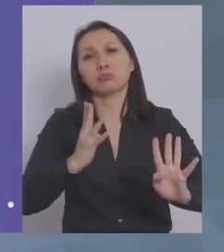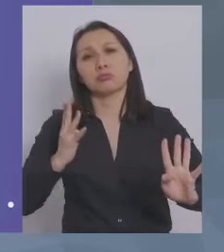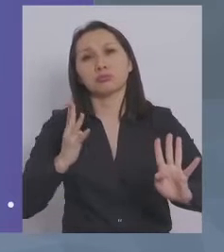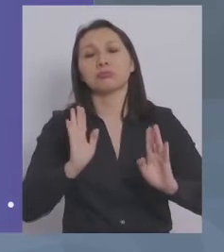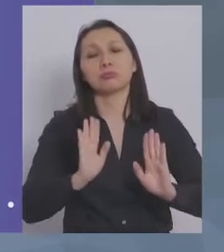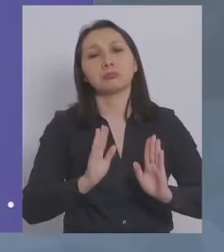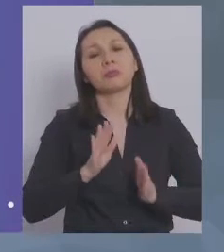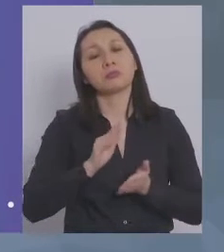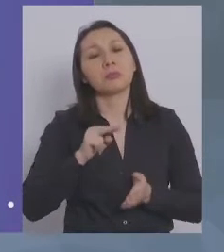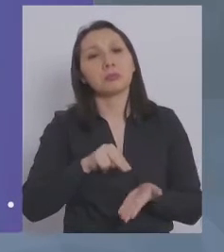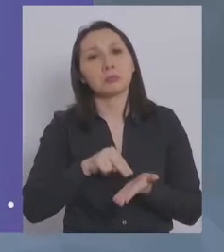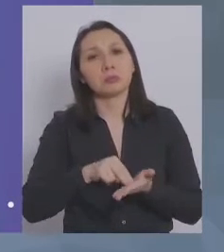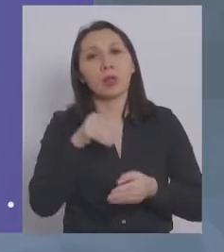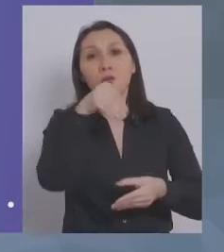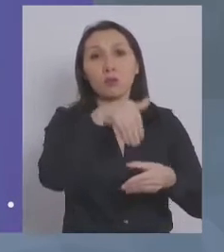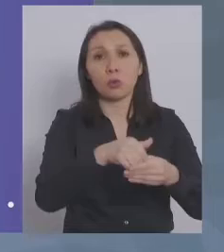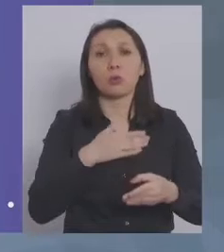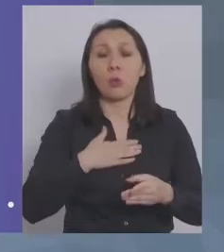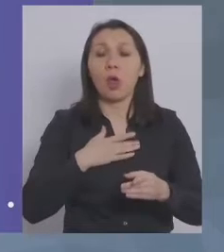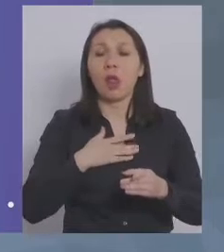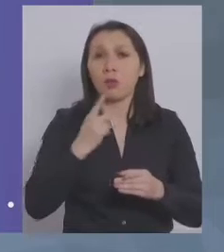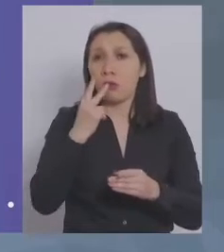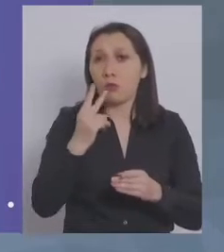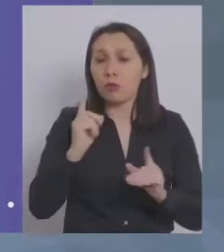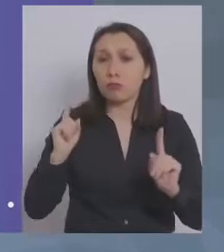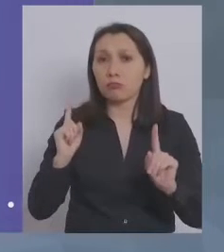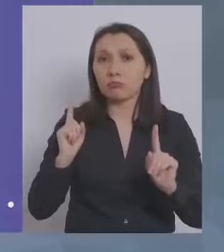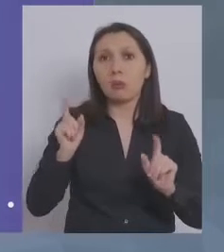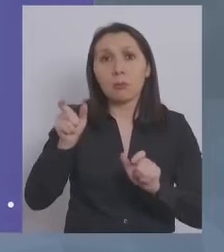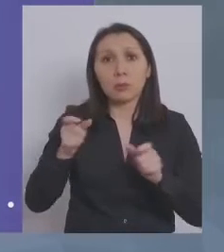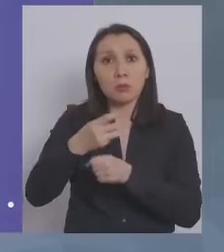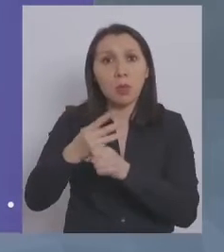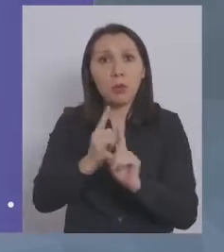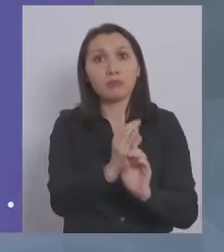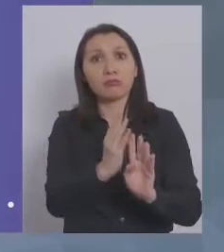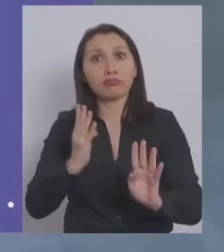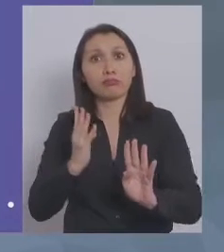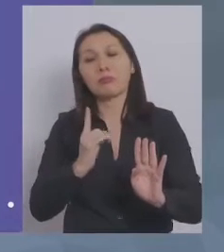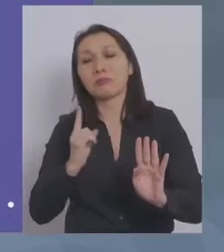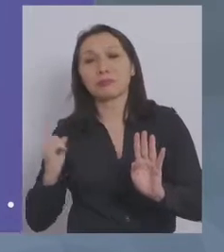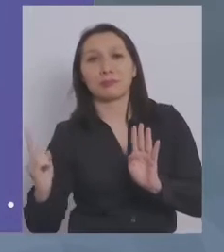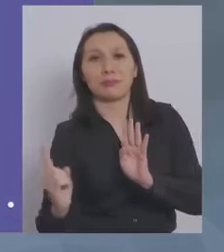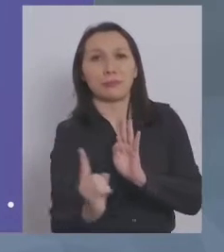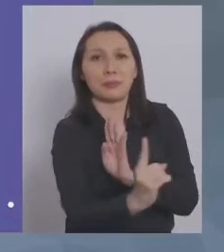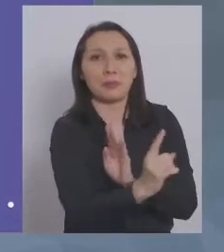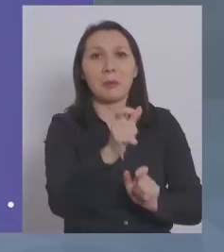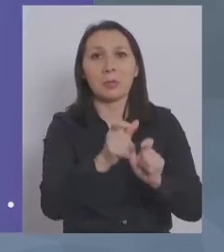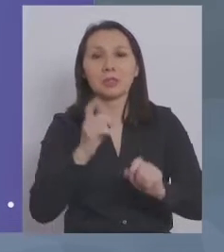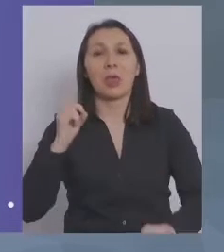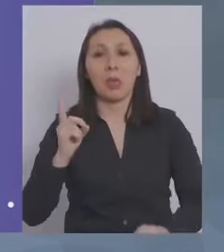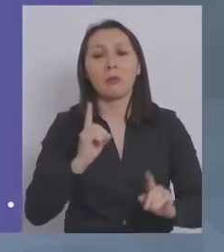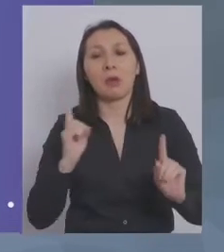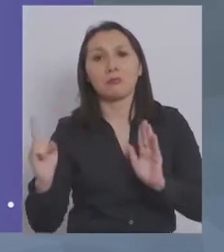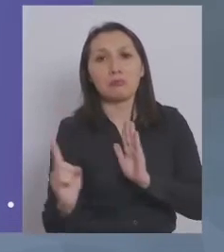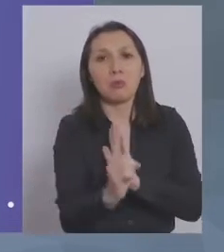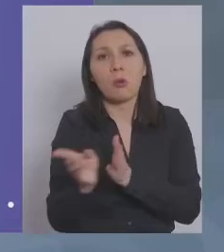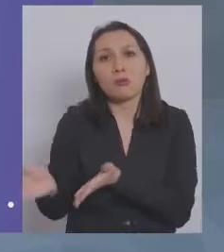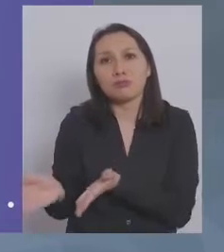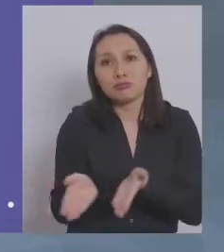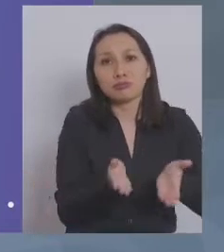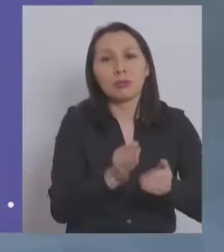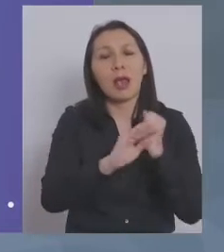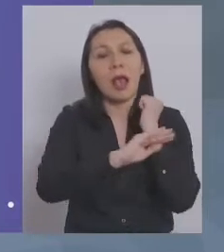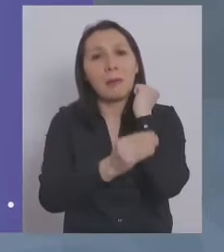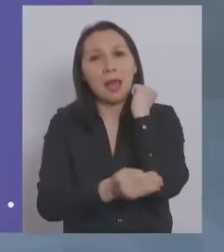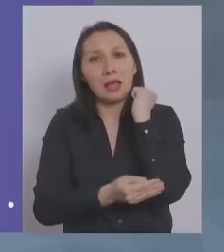poder emitir su sufragio, han permitido pasar a las personas mayores, a las personas con discapacidad y a las embarazadas de